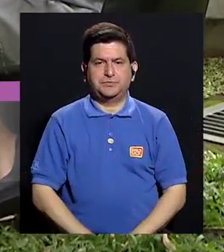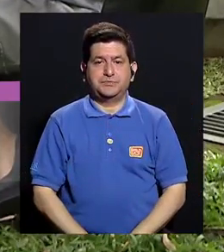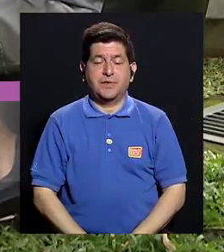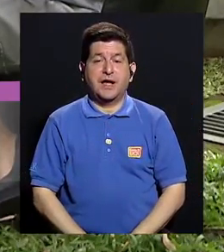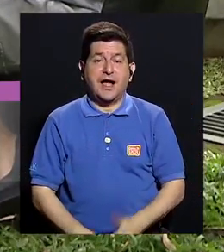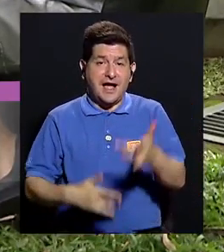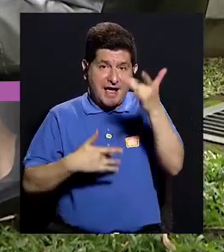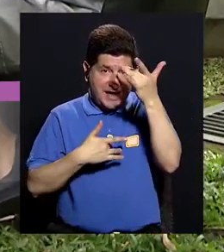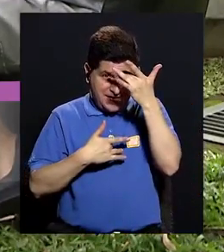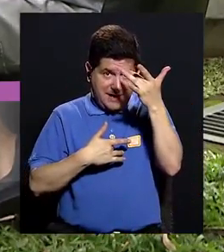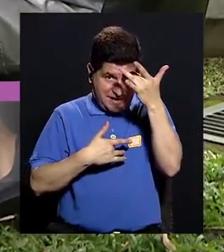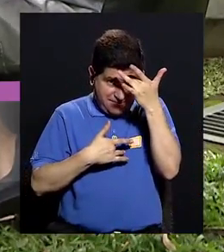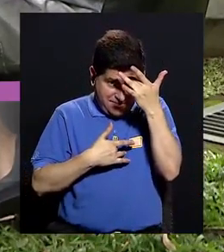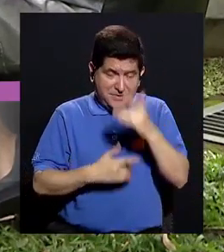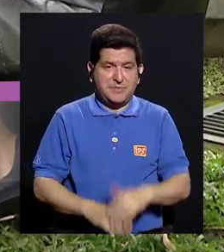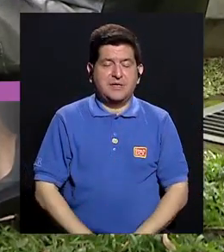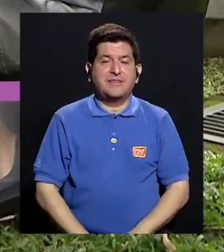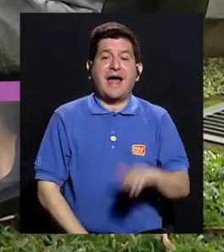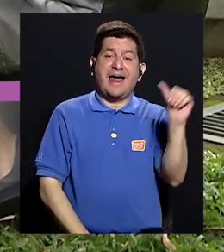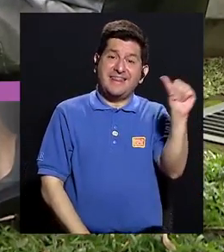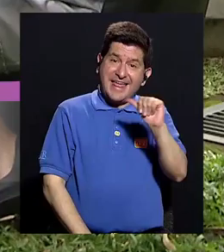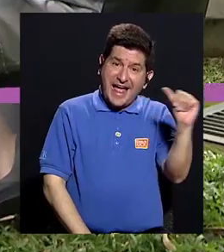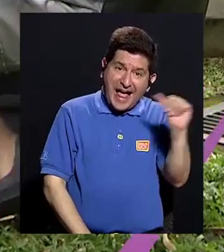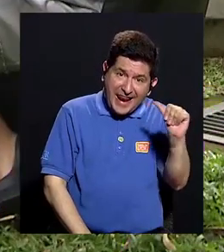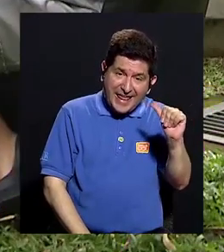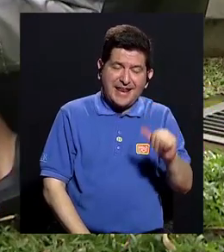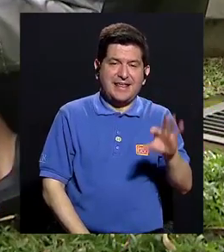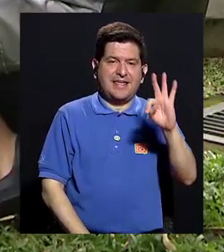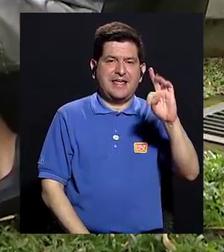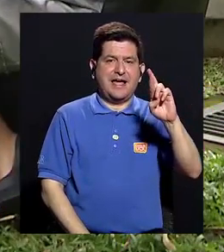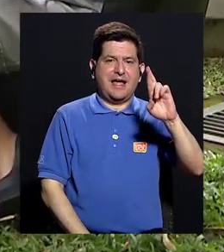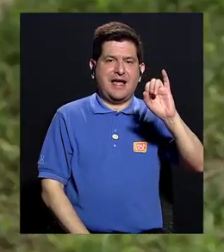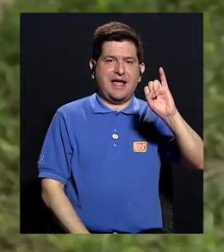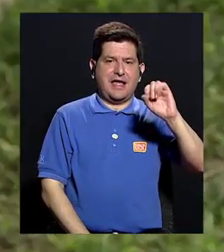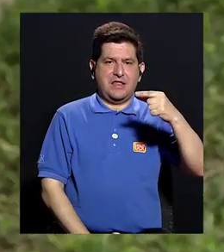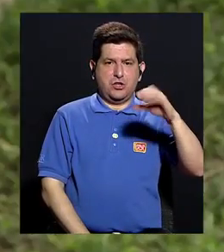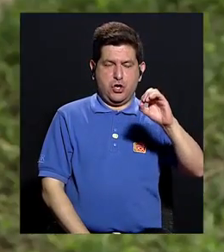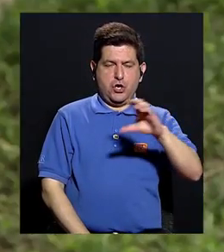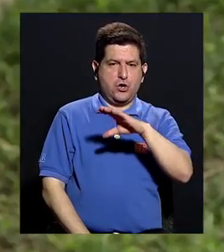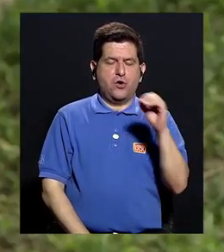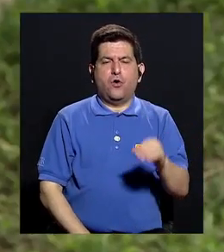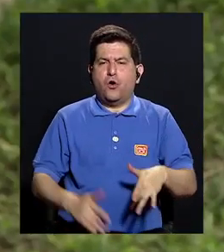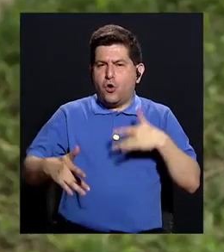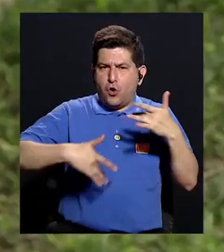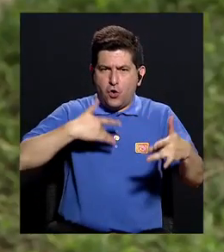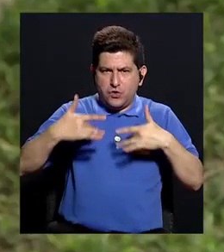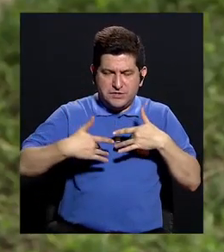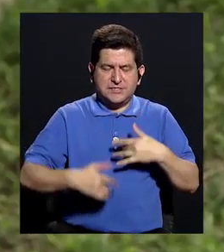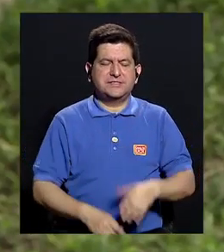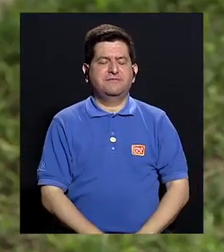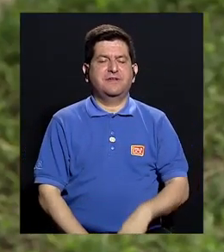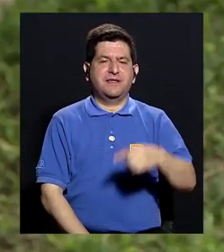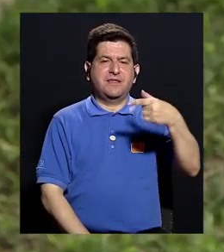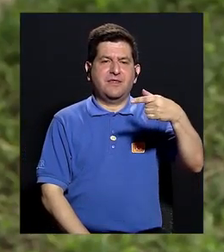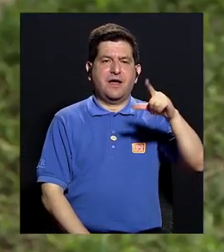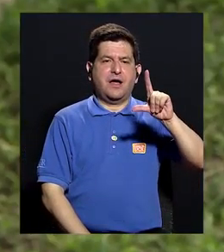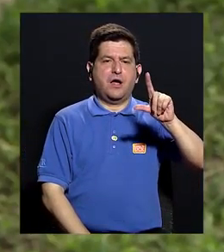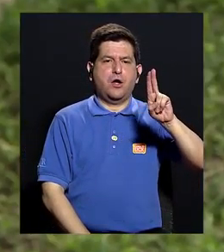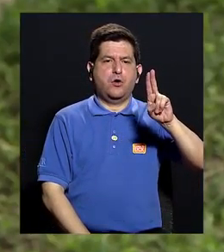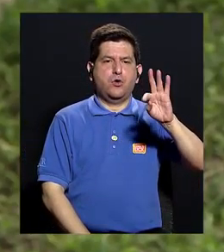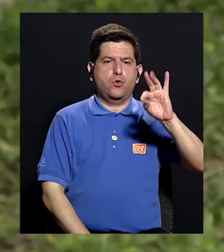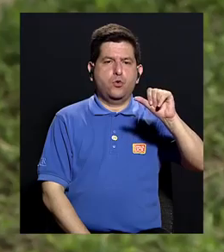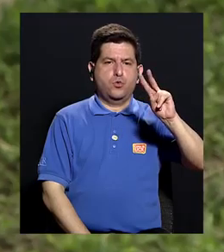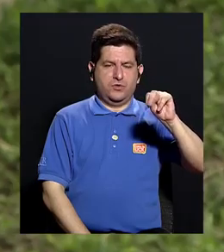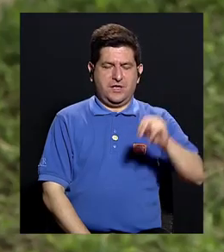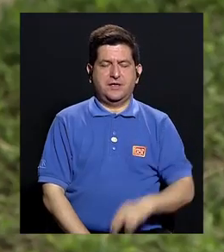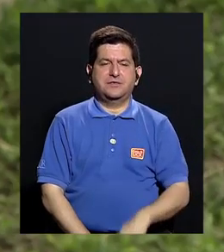hay enfermedad celiaca, alergia al trigo y sensibilidad al gluten. Esas